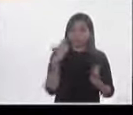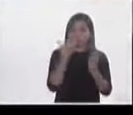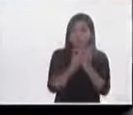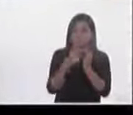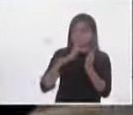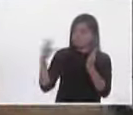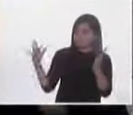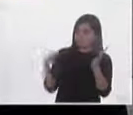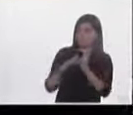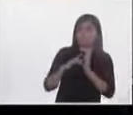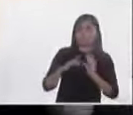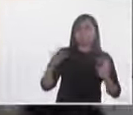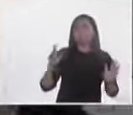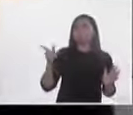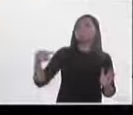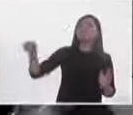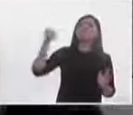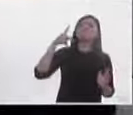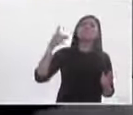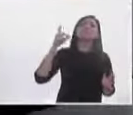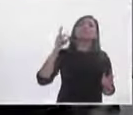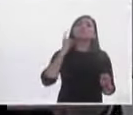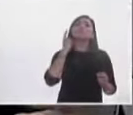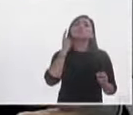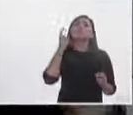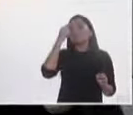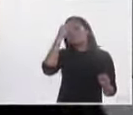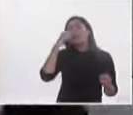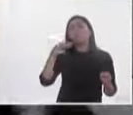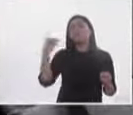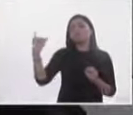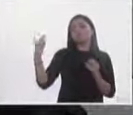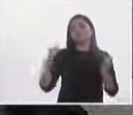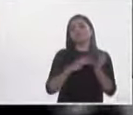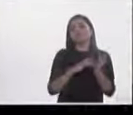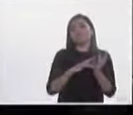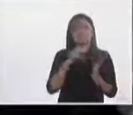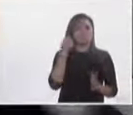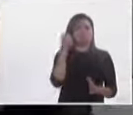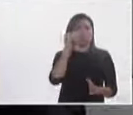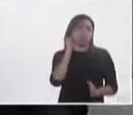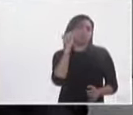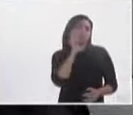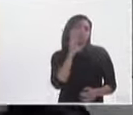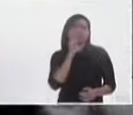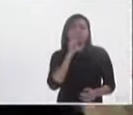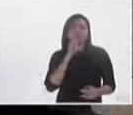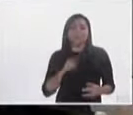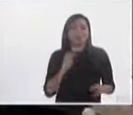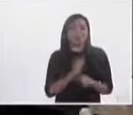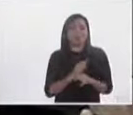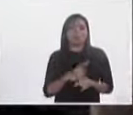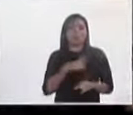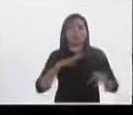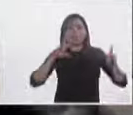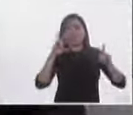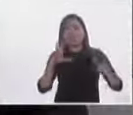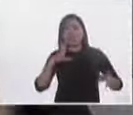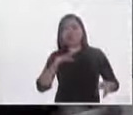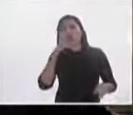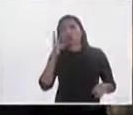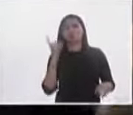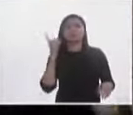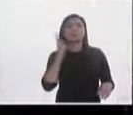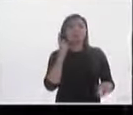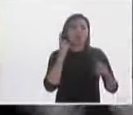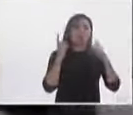social, los demás partidos, los demás diputados la apoyarán para que transite. Así hemos caminado en temas donde hoy tenemos dos diputados,